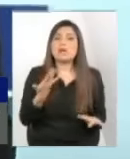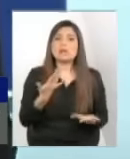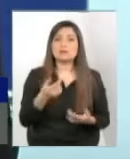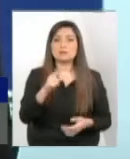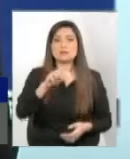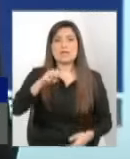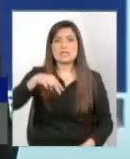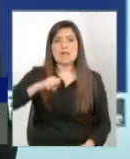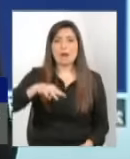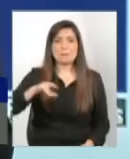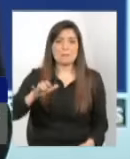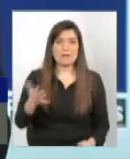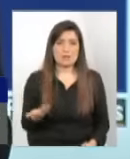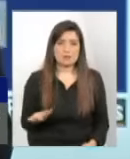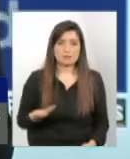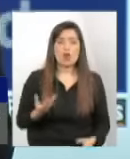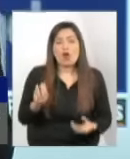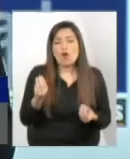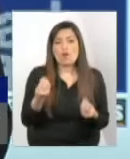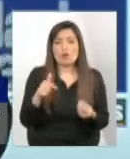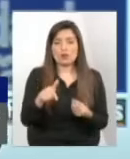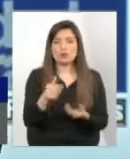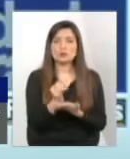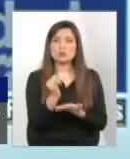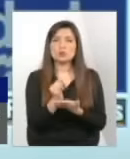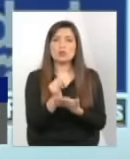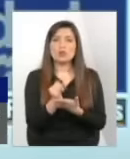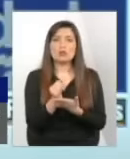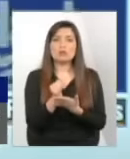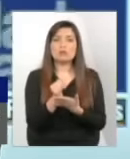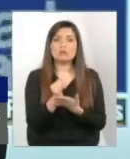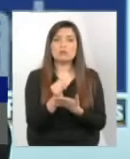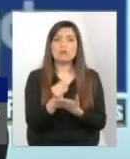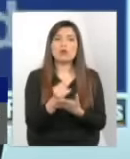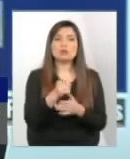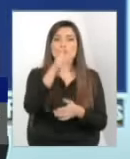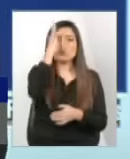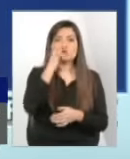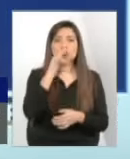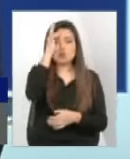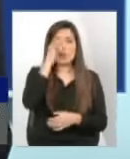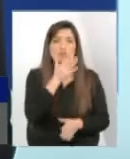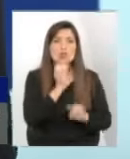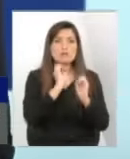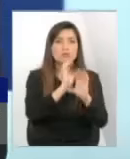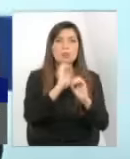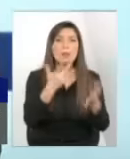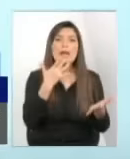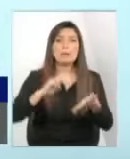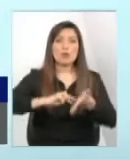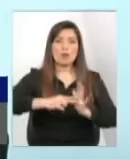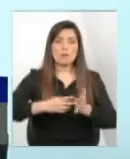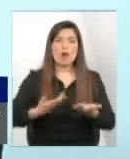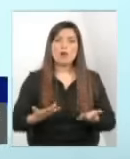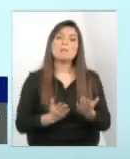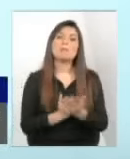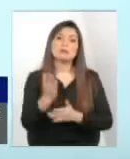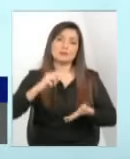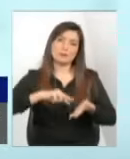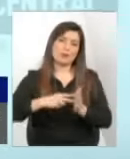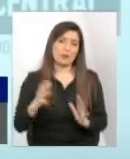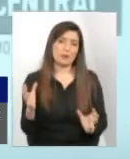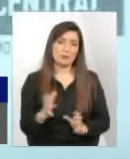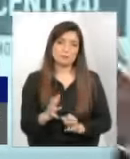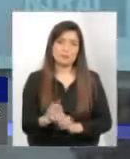Sename y Sename por supuesto que no ha sido formado los funcionarios y los procesadores para esa problemática tienen que se producen problemas y justamente